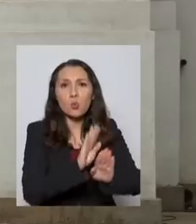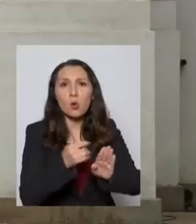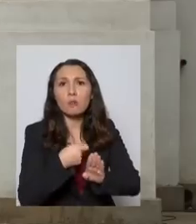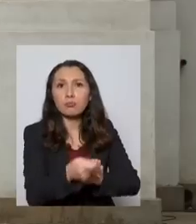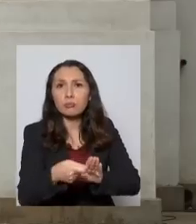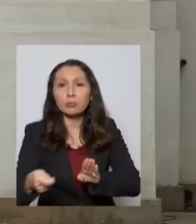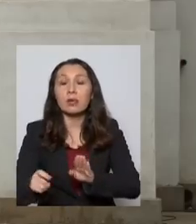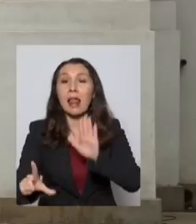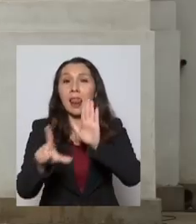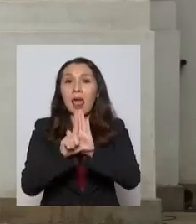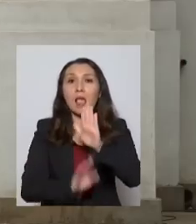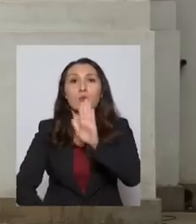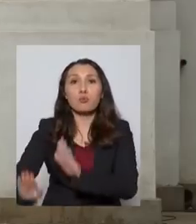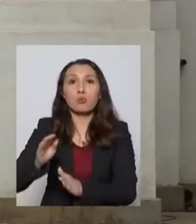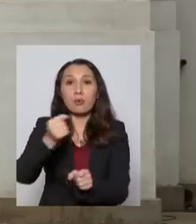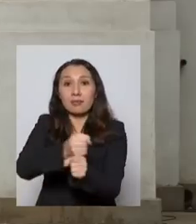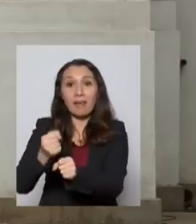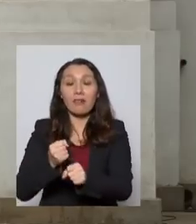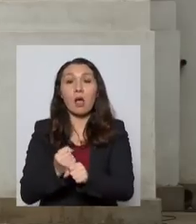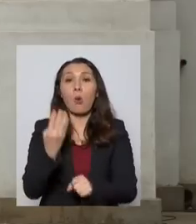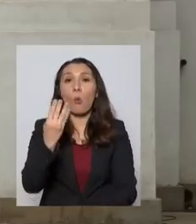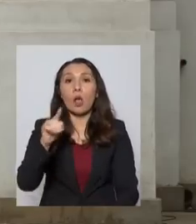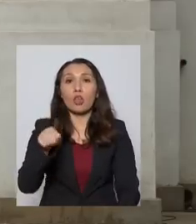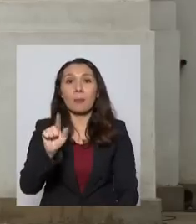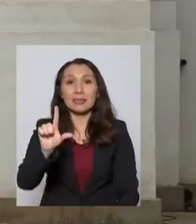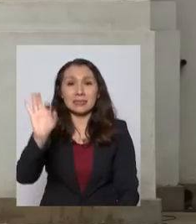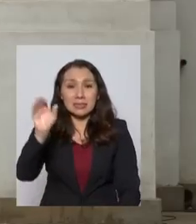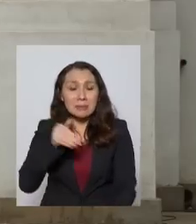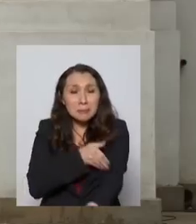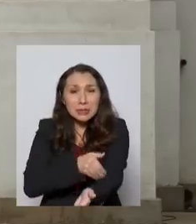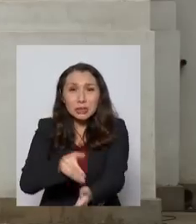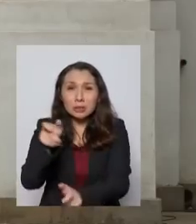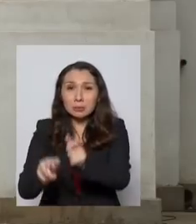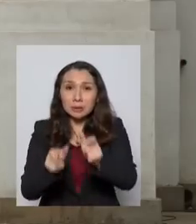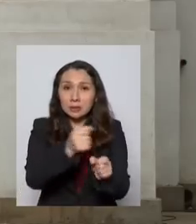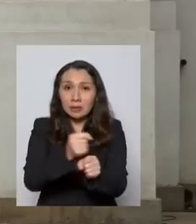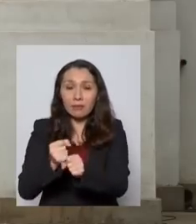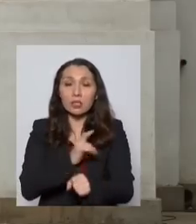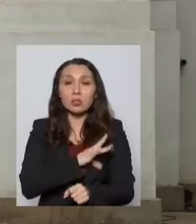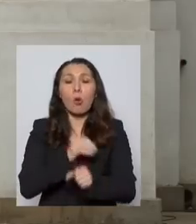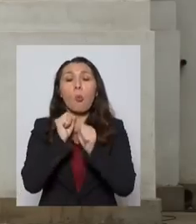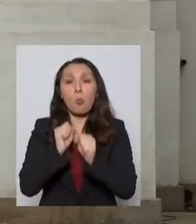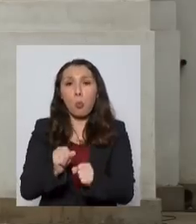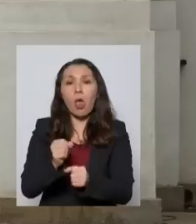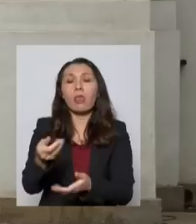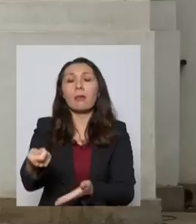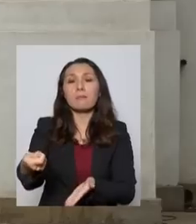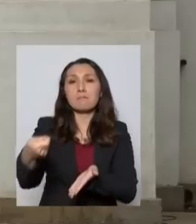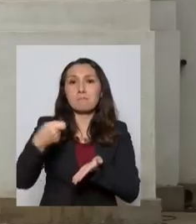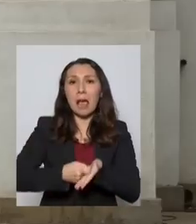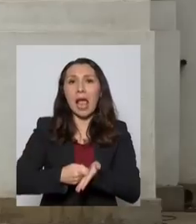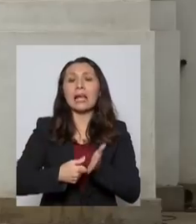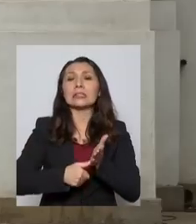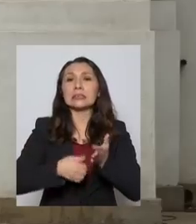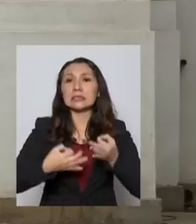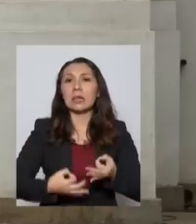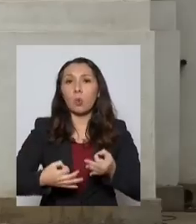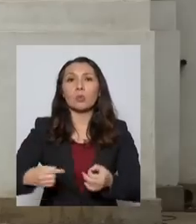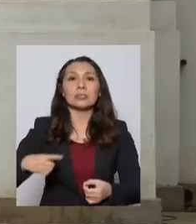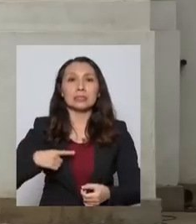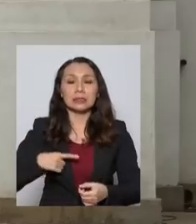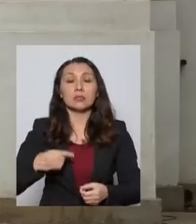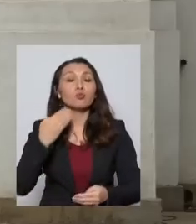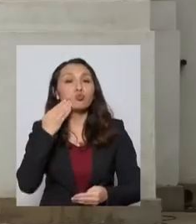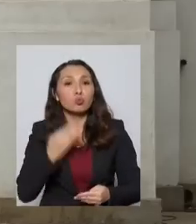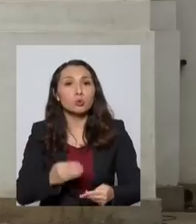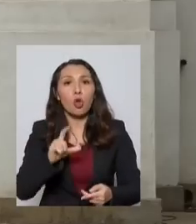La Ley de Protección del Empleo para 4,7 millones de trabajadores chilenos que pueden acceder al seguro de cesantía, el